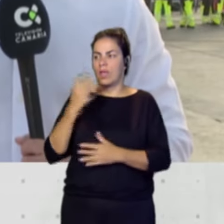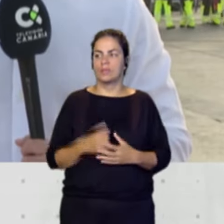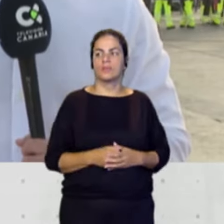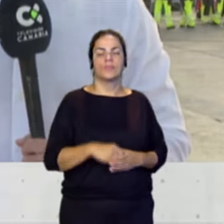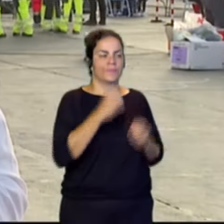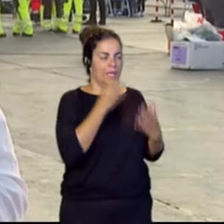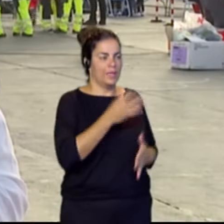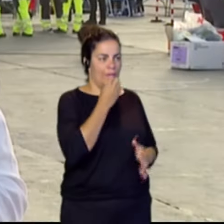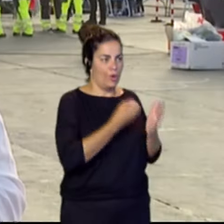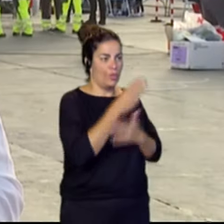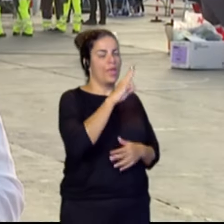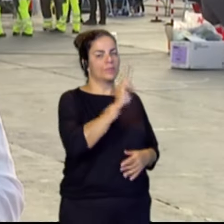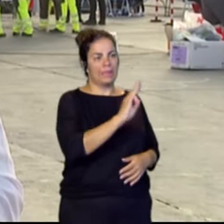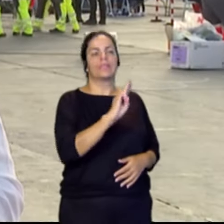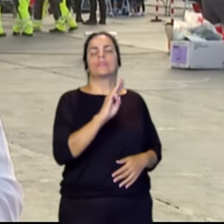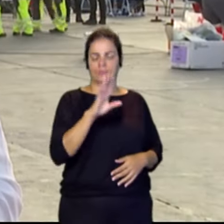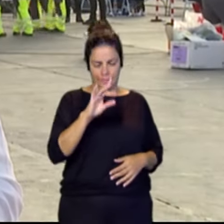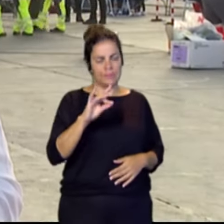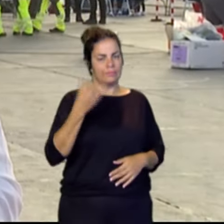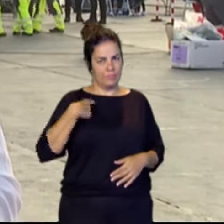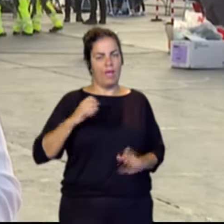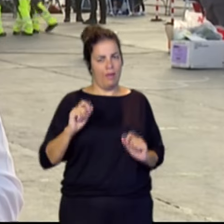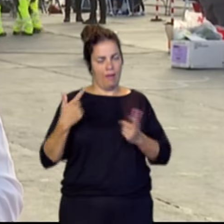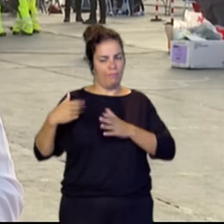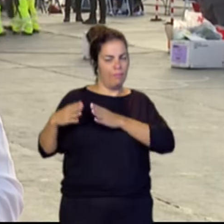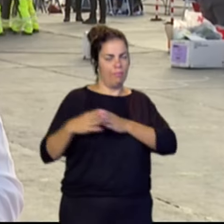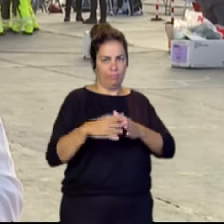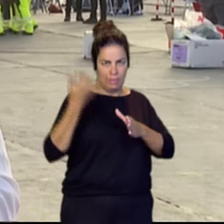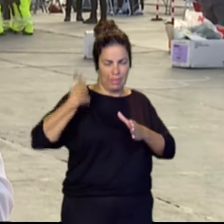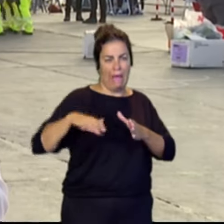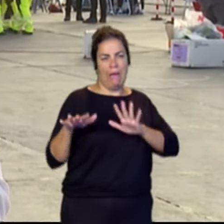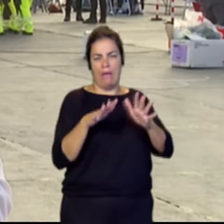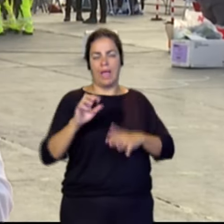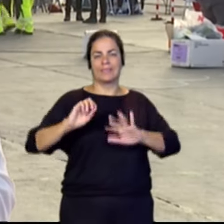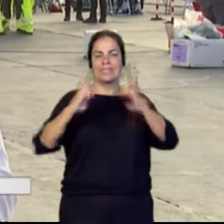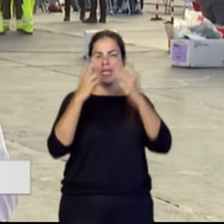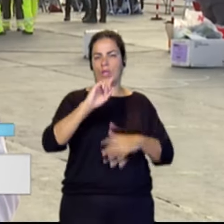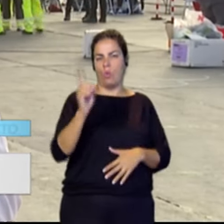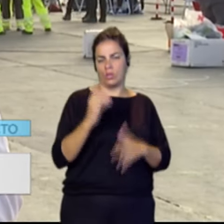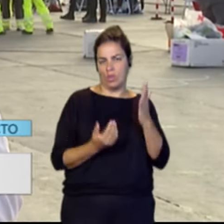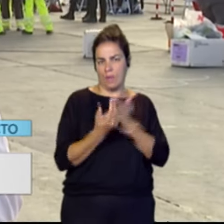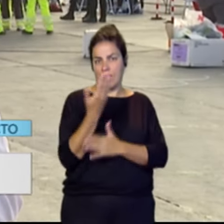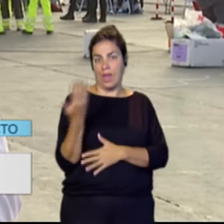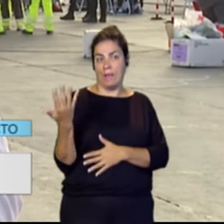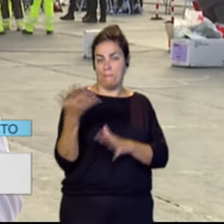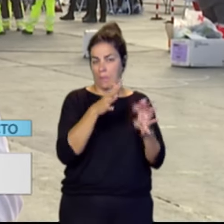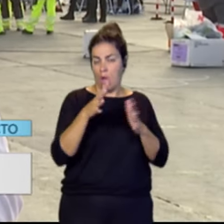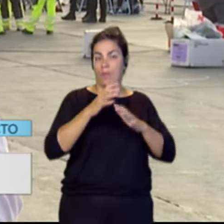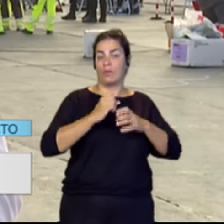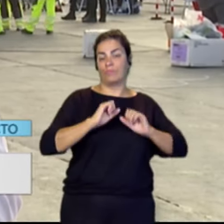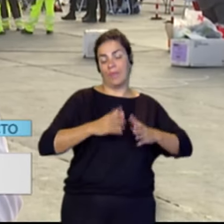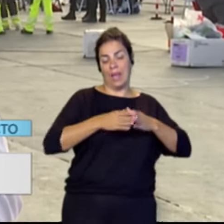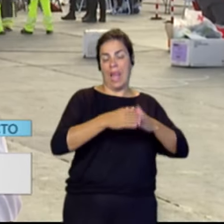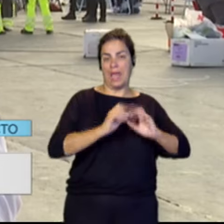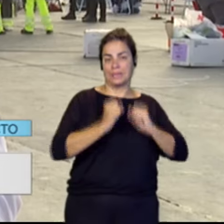¿Qué tal? Buenos días, Patricia. Sí, te confirmo que ya la embarcación ha llegado. Alrededor de las 7 y cuarto de la mañana, la Salva Mar, que ni